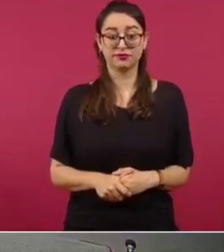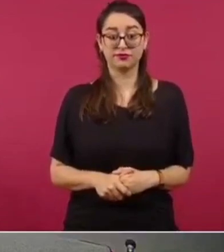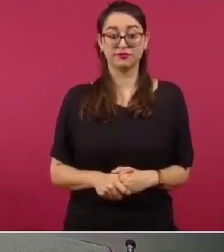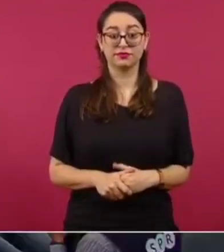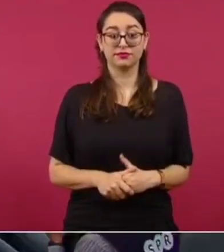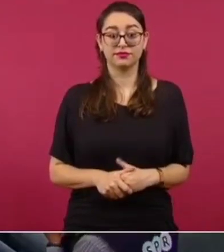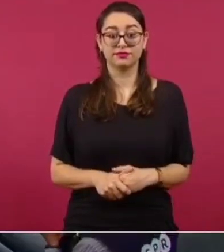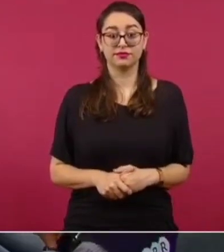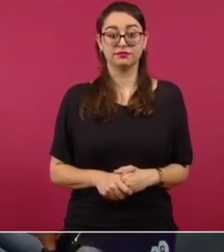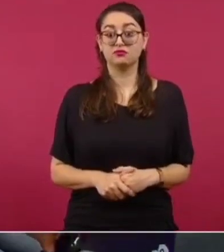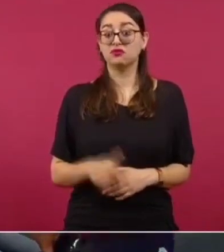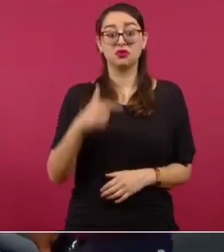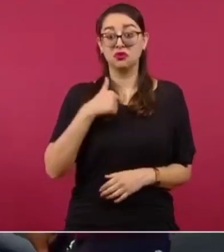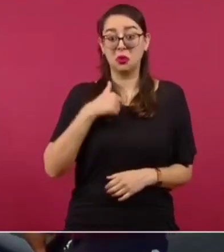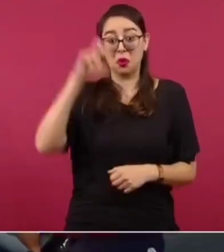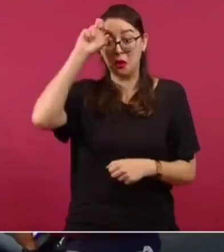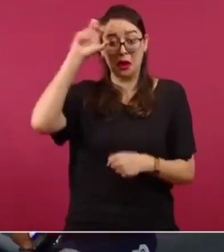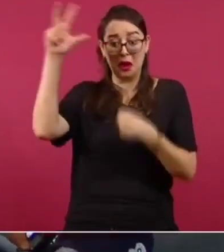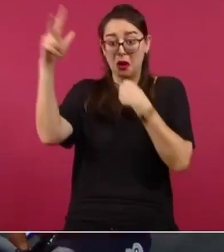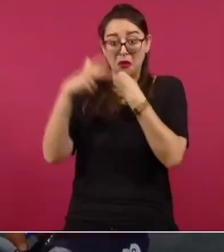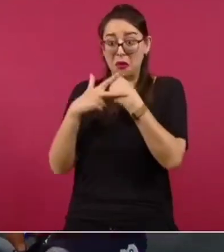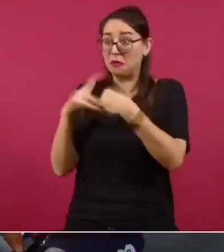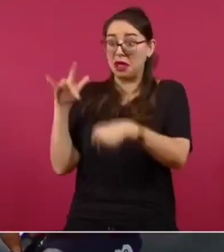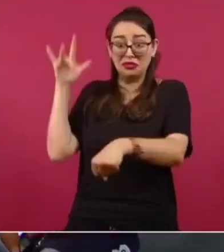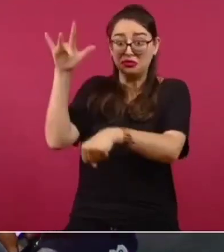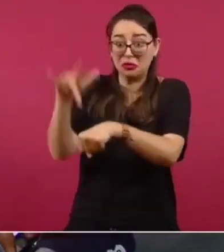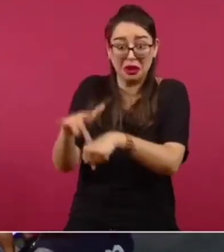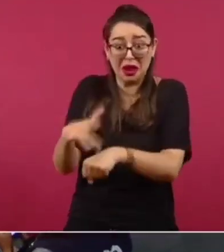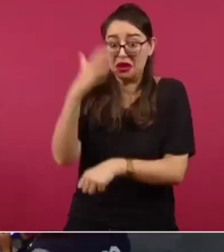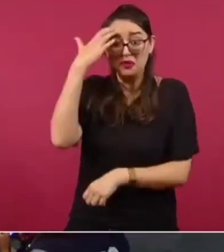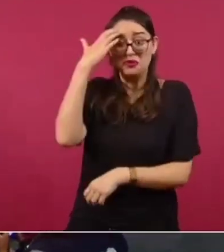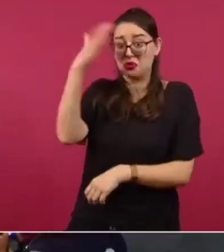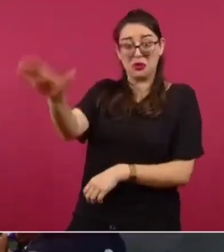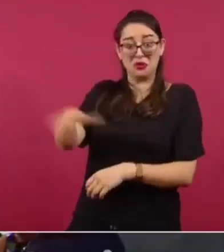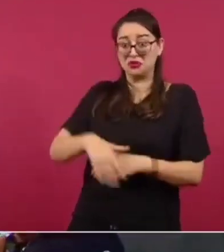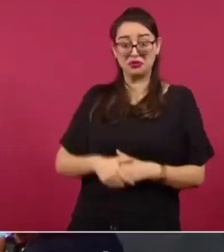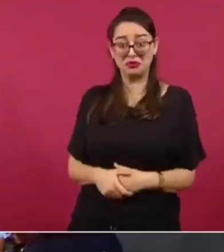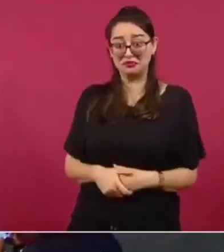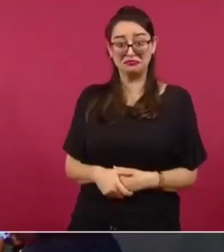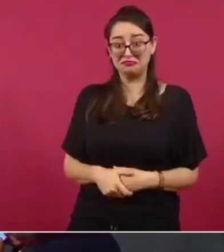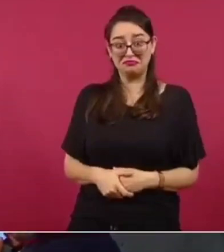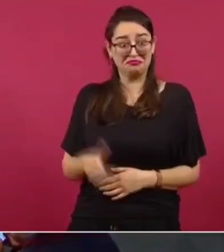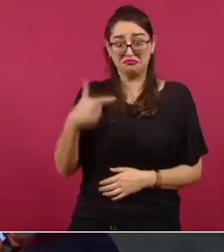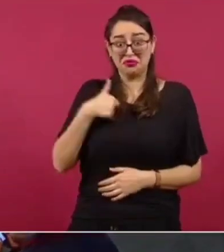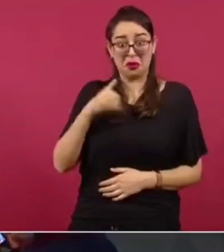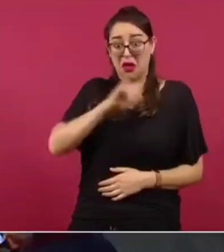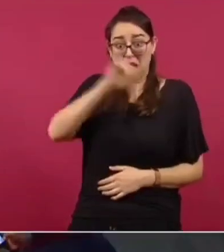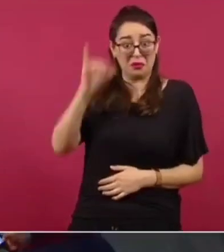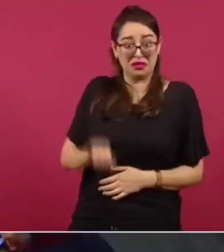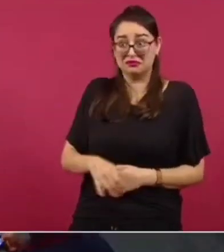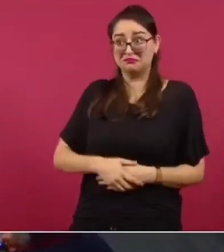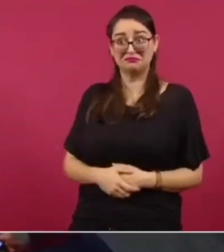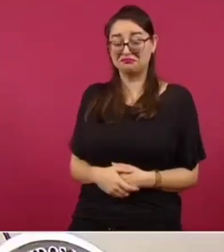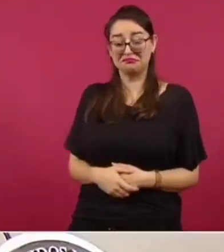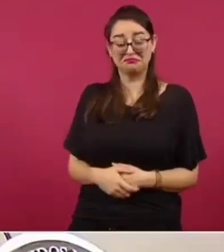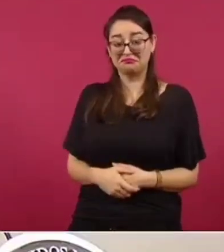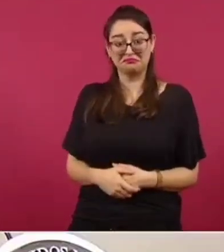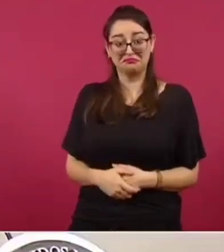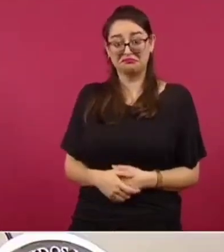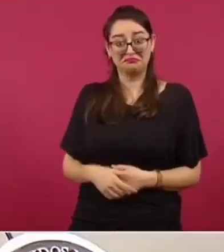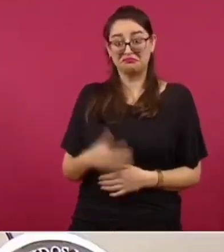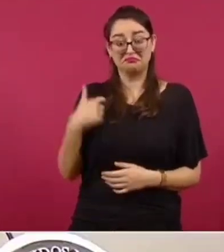Bueno, nunca he ido a Europa. Como secretario de la Defensa nunca he volado hacia